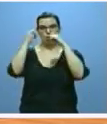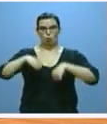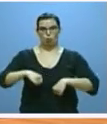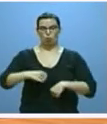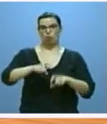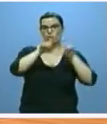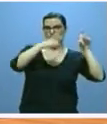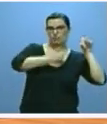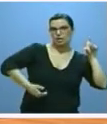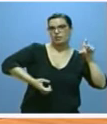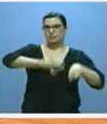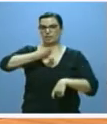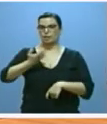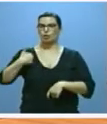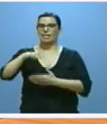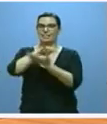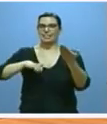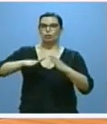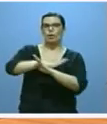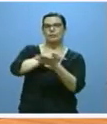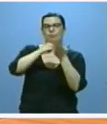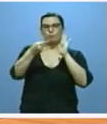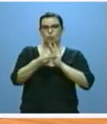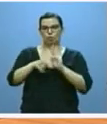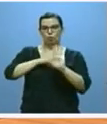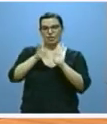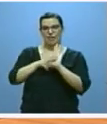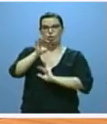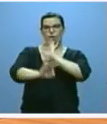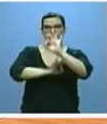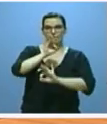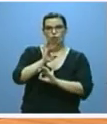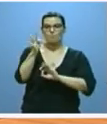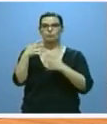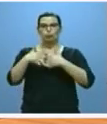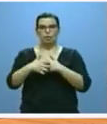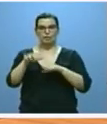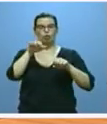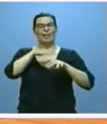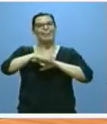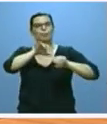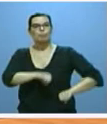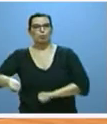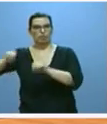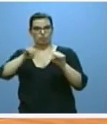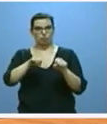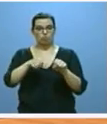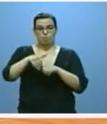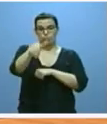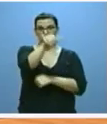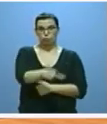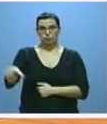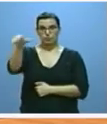sociales el texto del anteproyecto de ley de ordenación y funcionamiento de la red de protección que en las próximas semanas